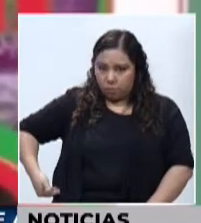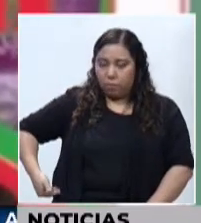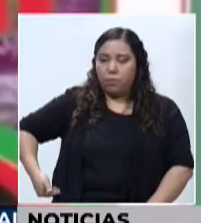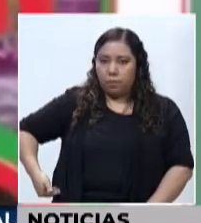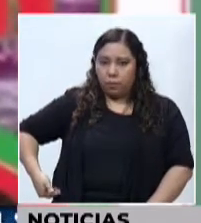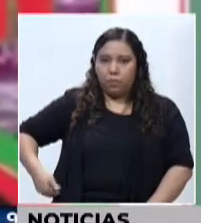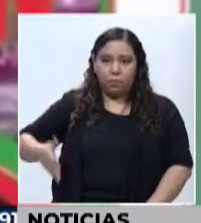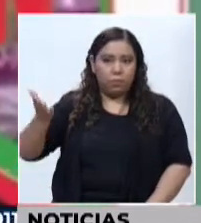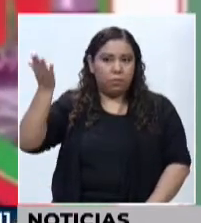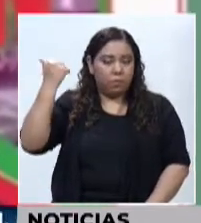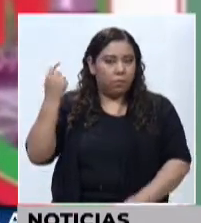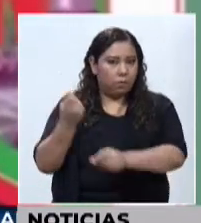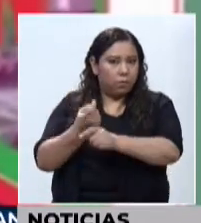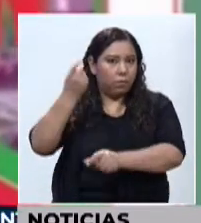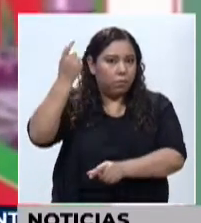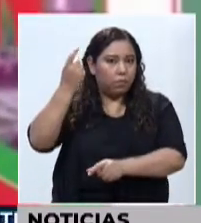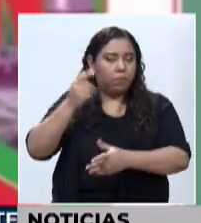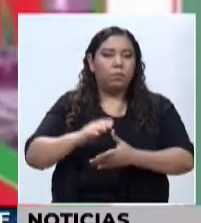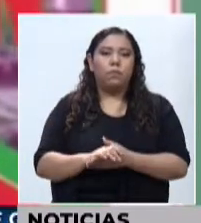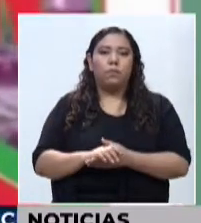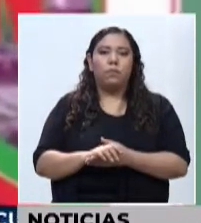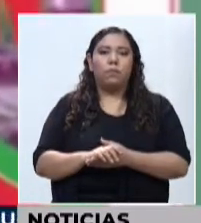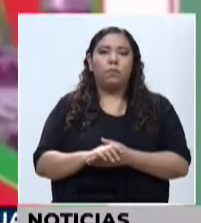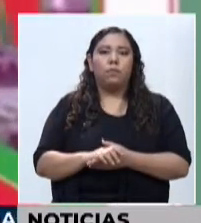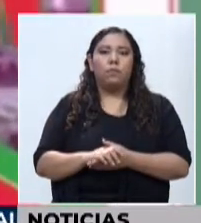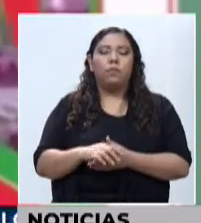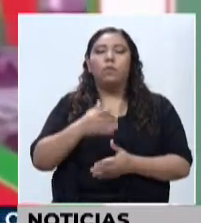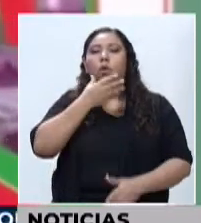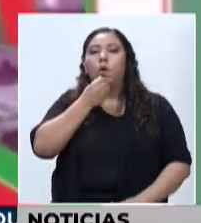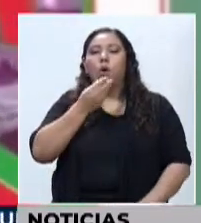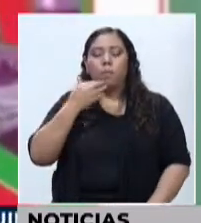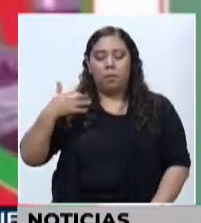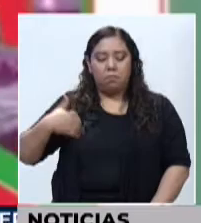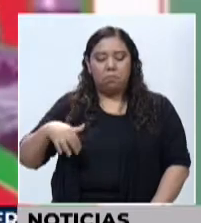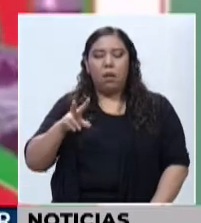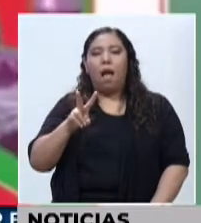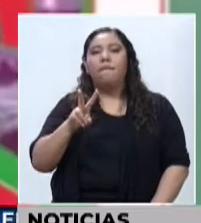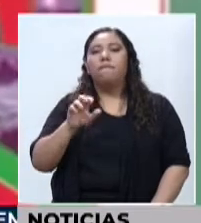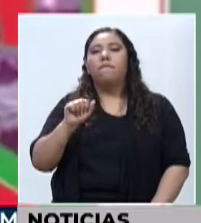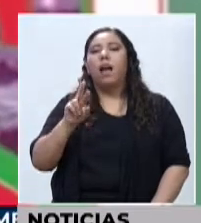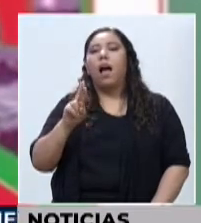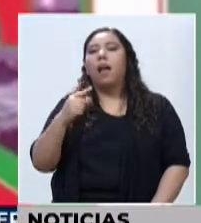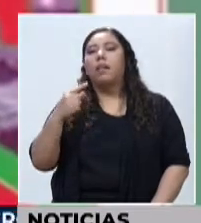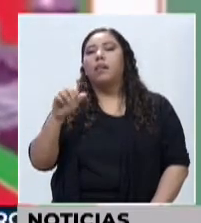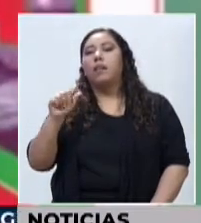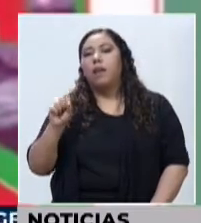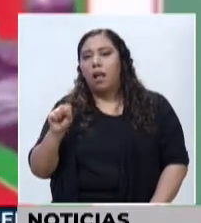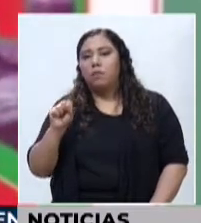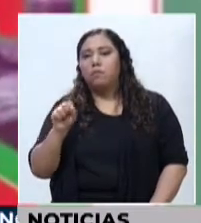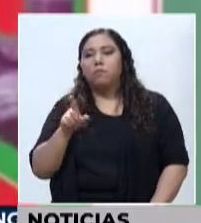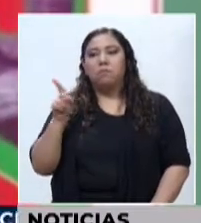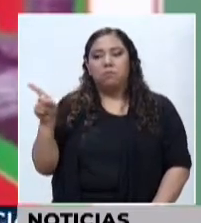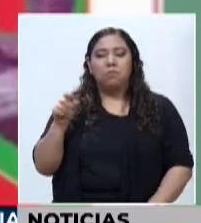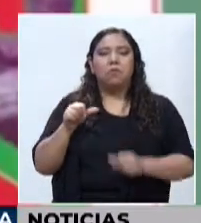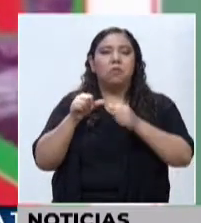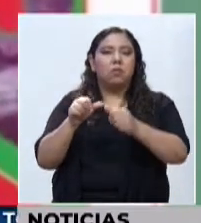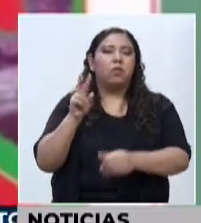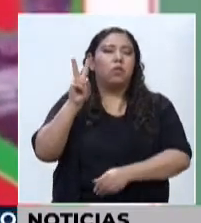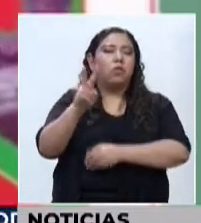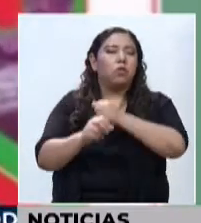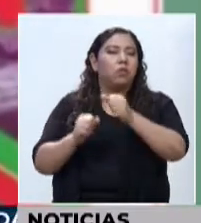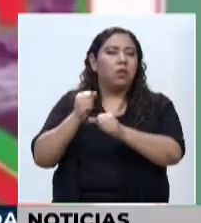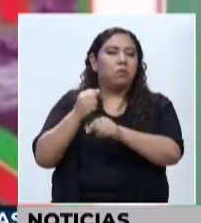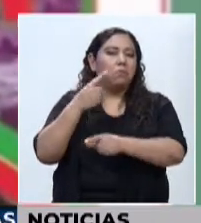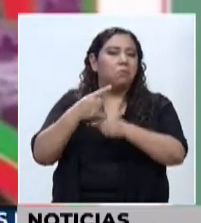y un título con el técnico argentino Héctor López Vargas y continúa al frente de la institución verde dos años y medio